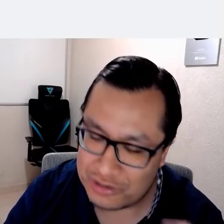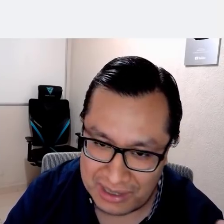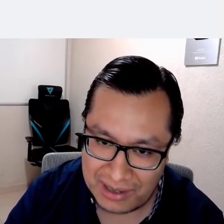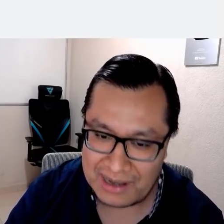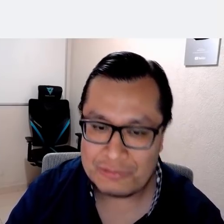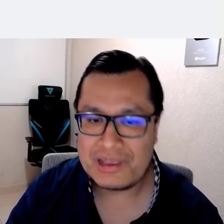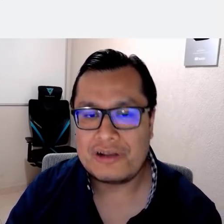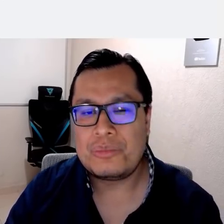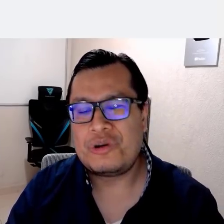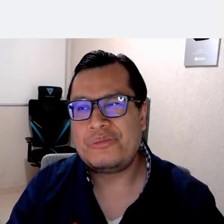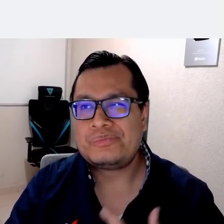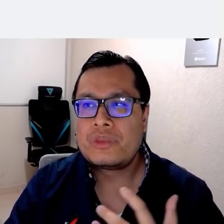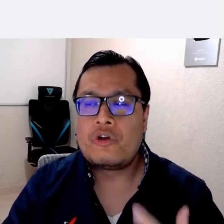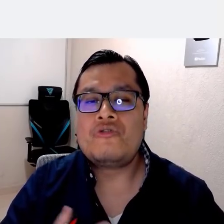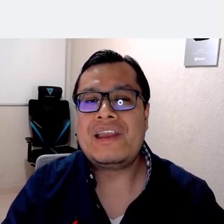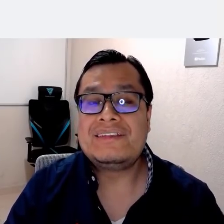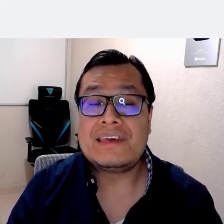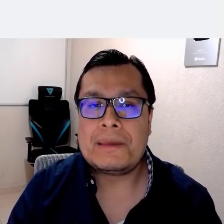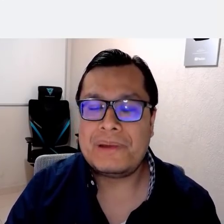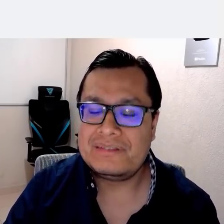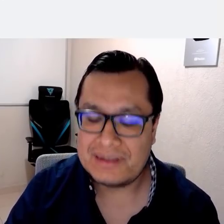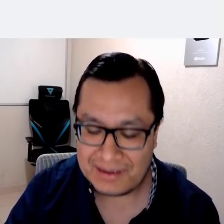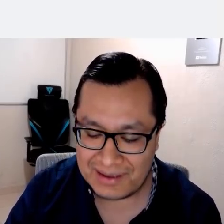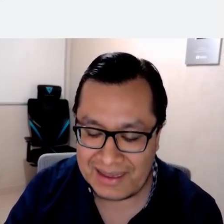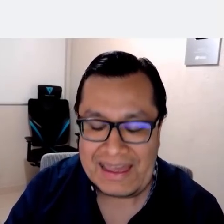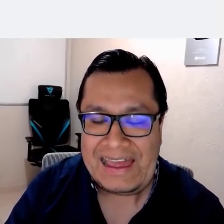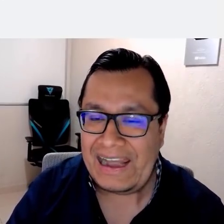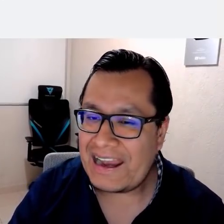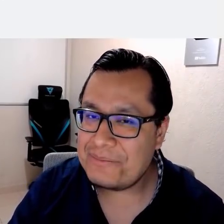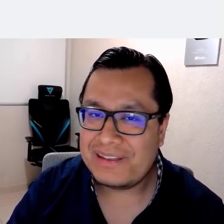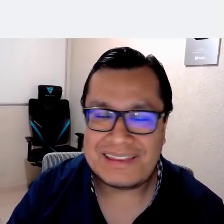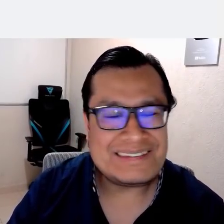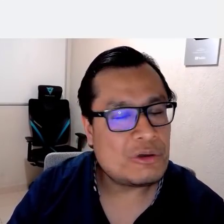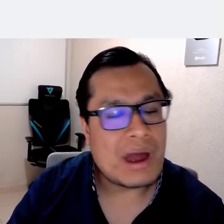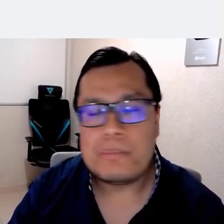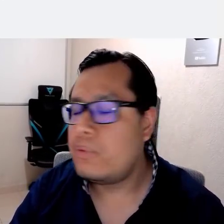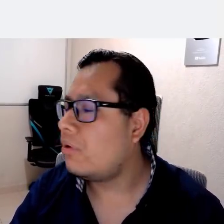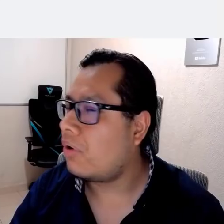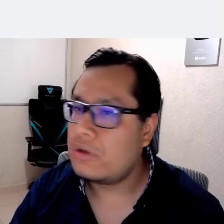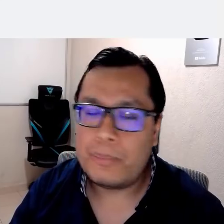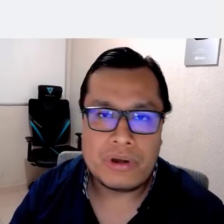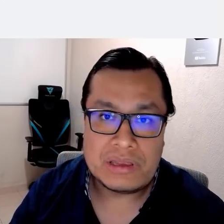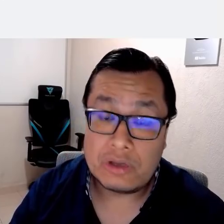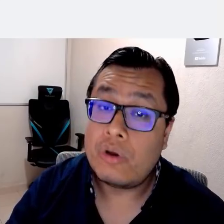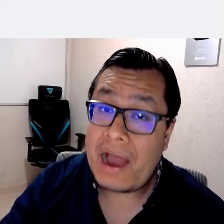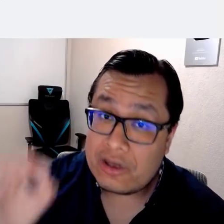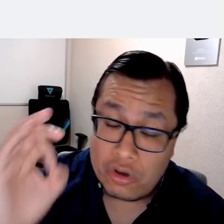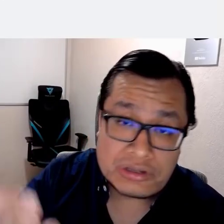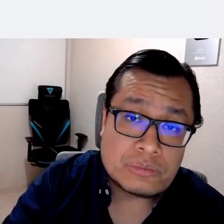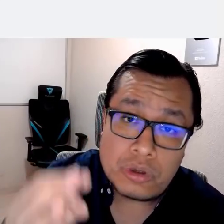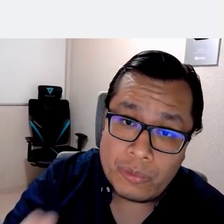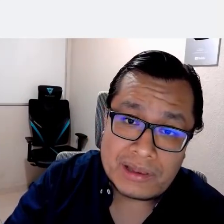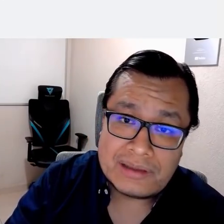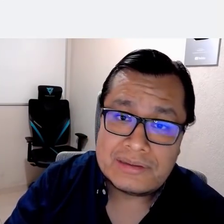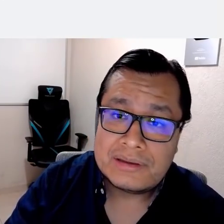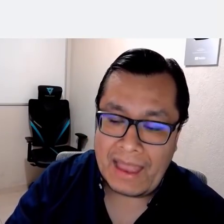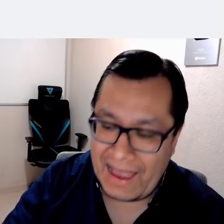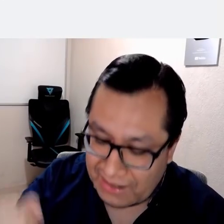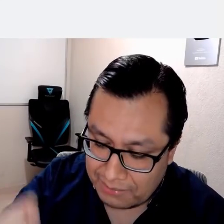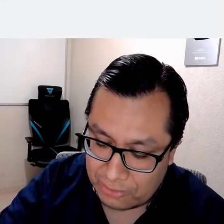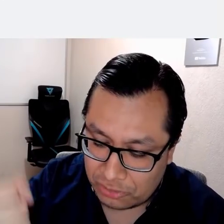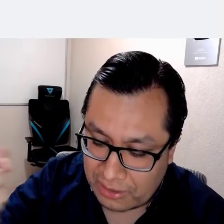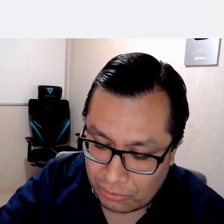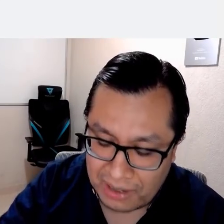Lo escuché, era una como conferencia de prensa. Realmente es igual puro rollo político. Hay cosas muy buenas,